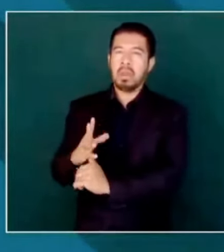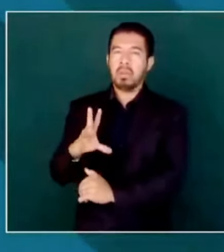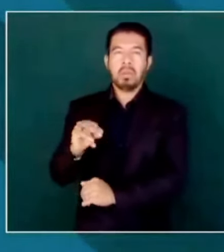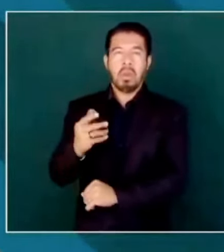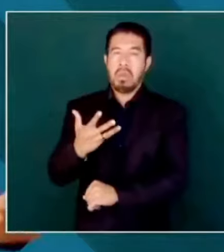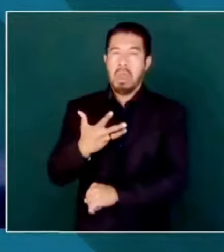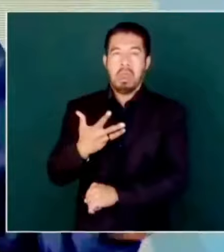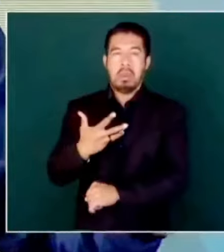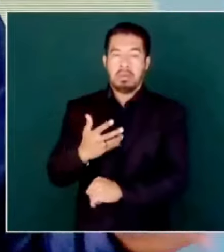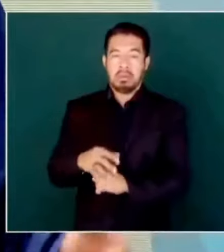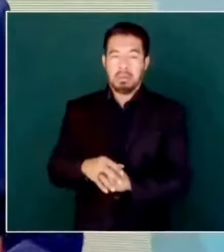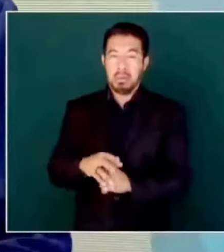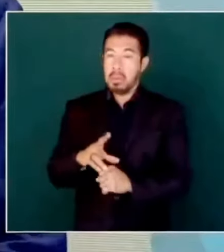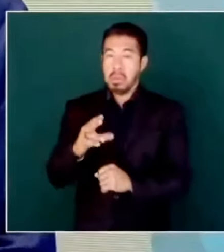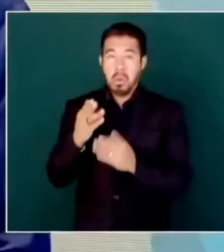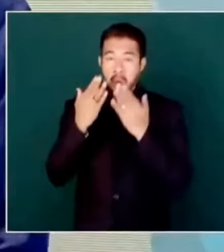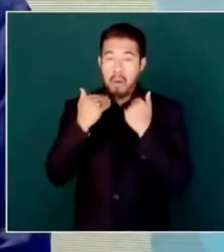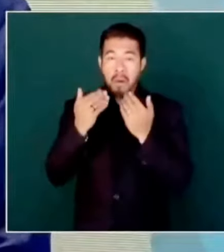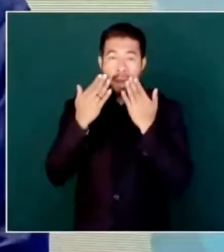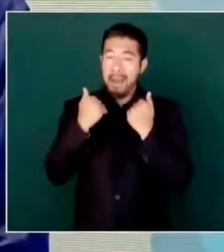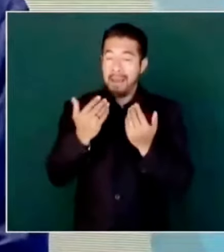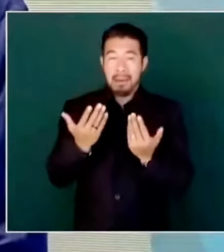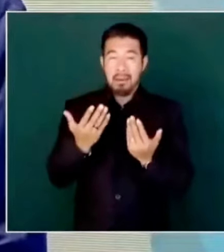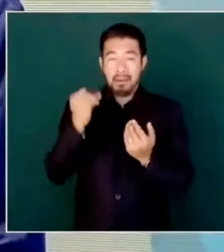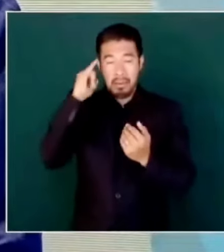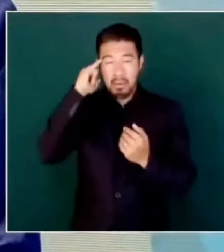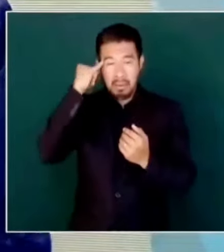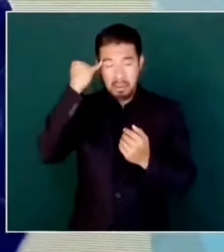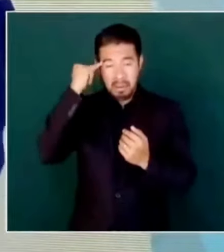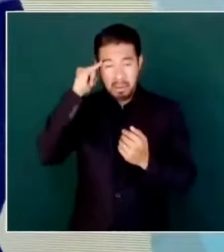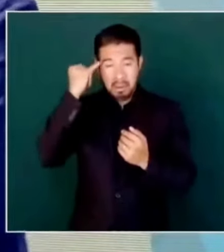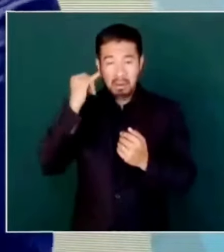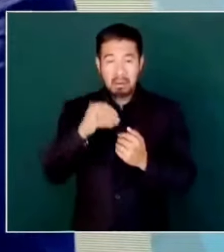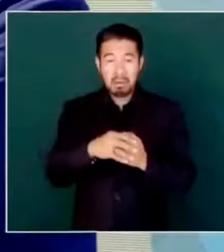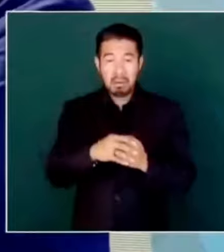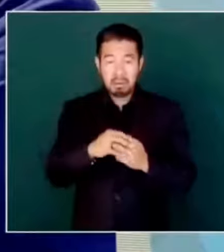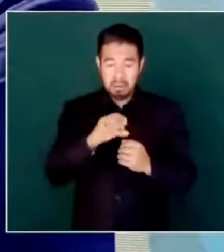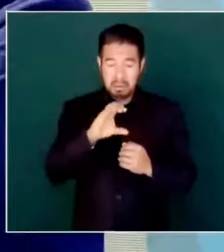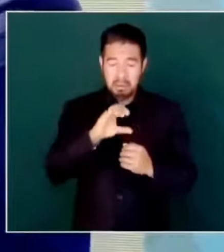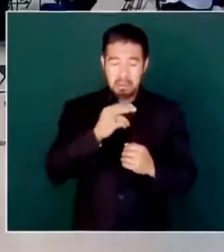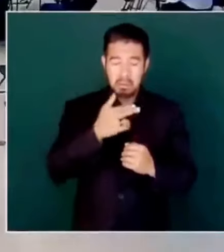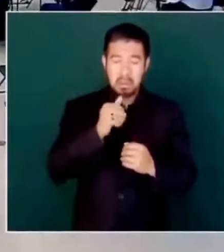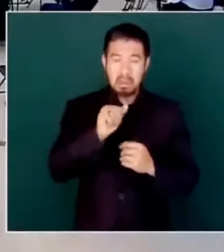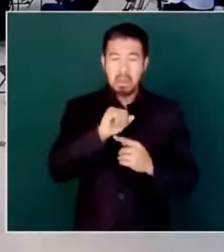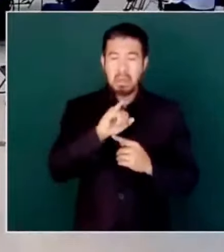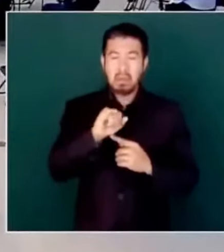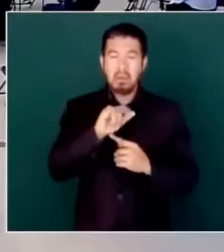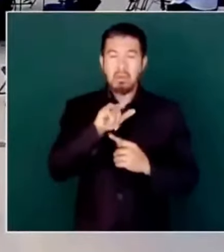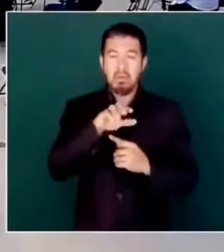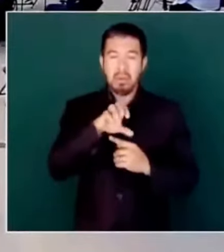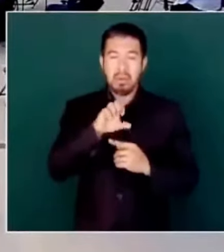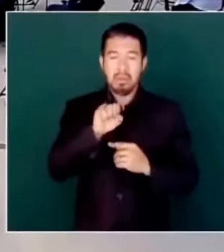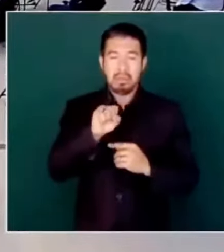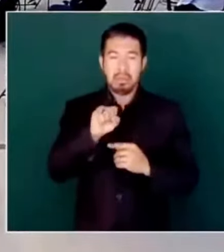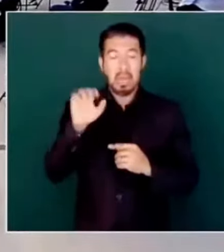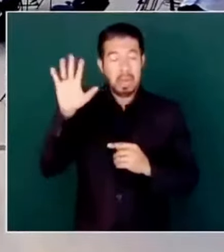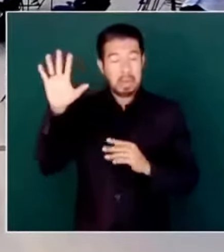aquí no hay indios, los chajules están en Chiapas,